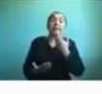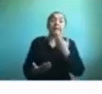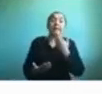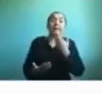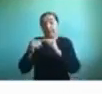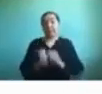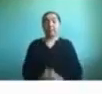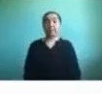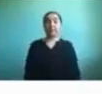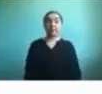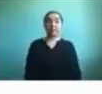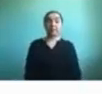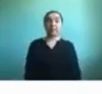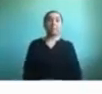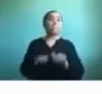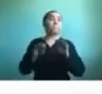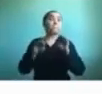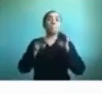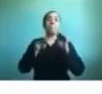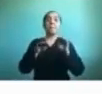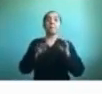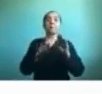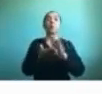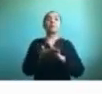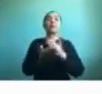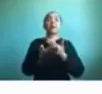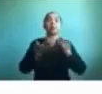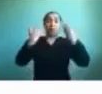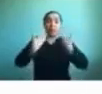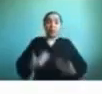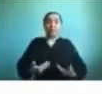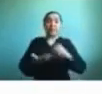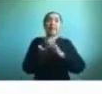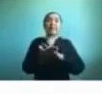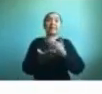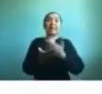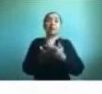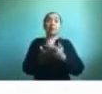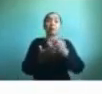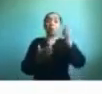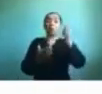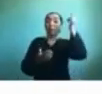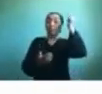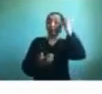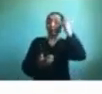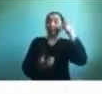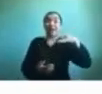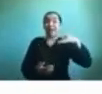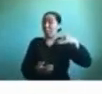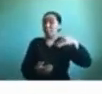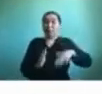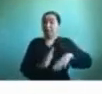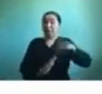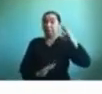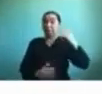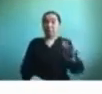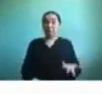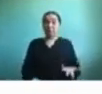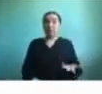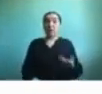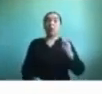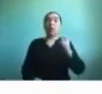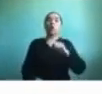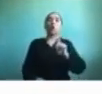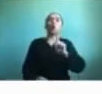Por lo mismo, la salud física y mental también es lo más importante. No podemos pretender que nuestros hijos, o que incluso nosotros